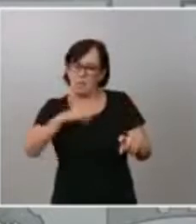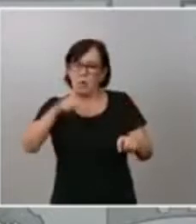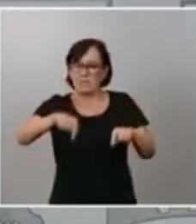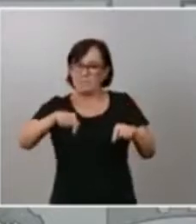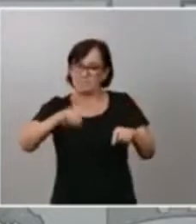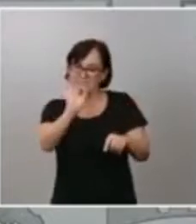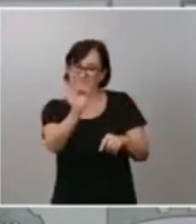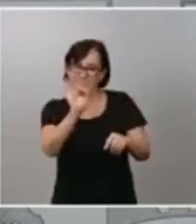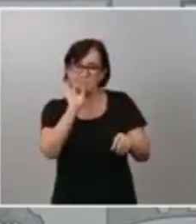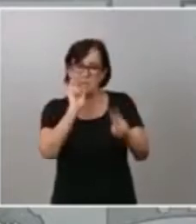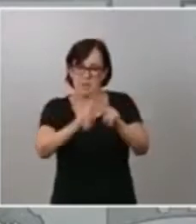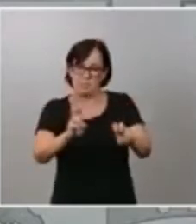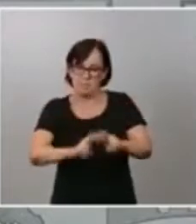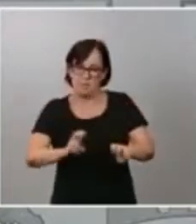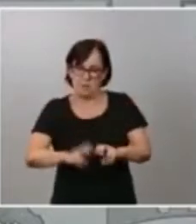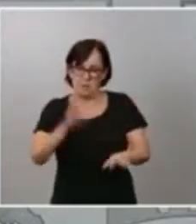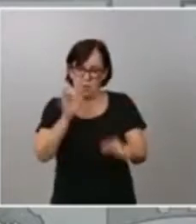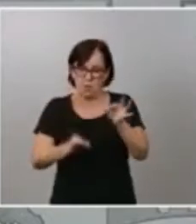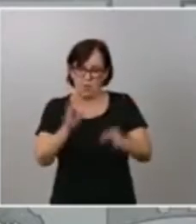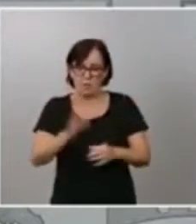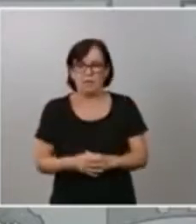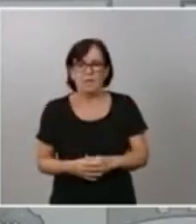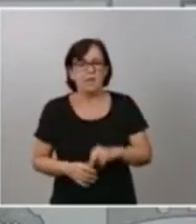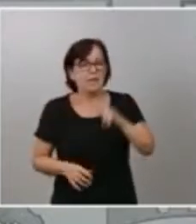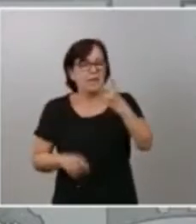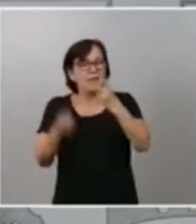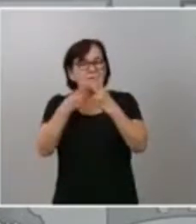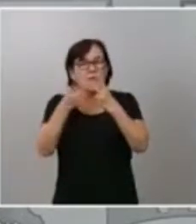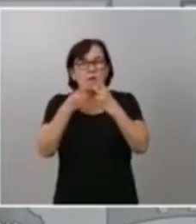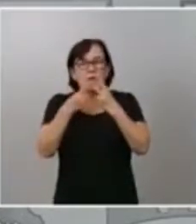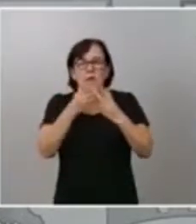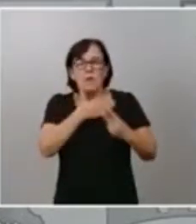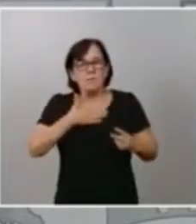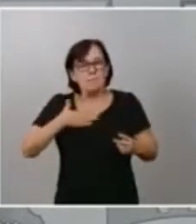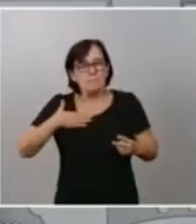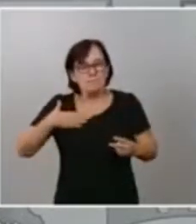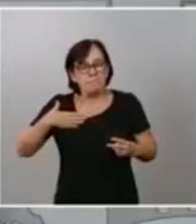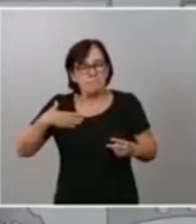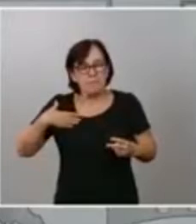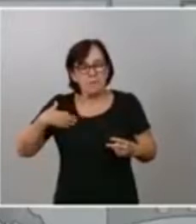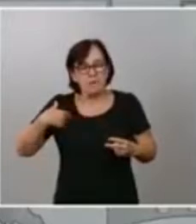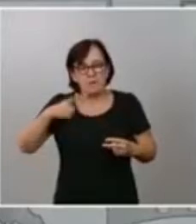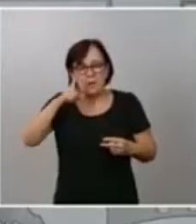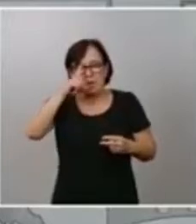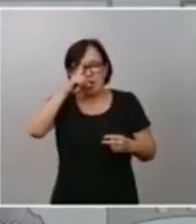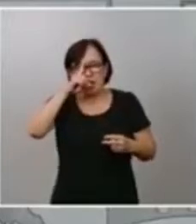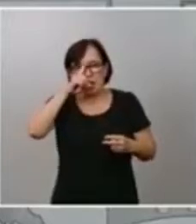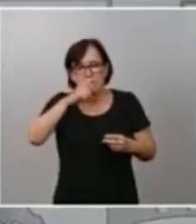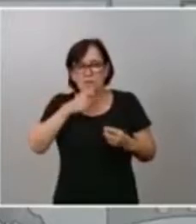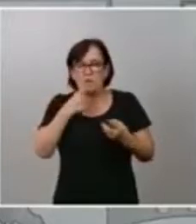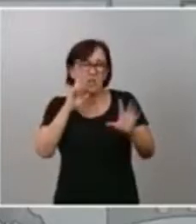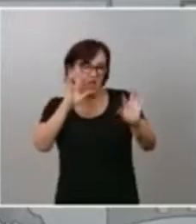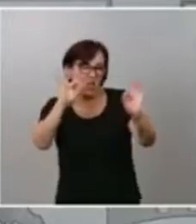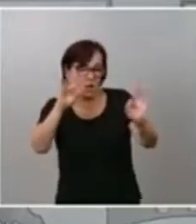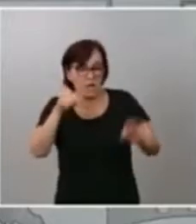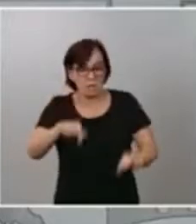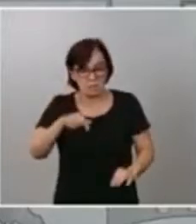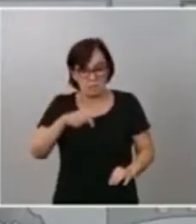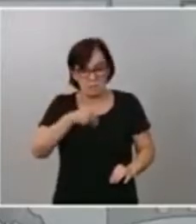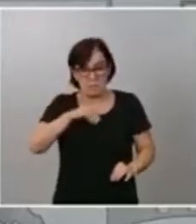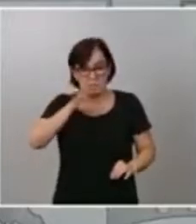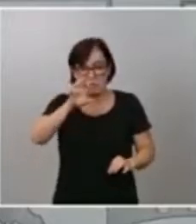judicial. En segundo lugar, me gustaría recordar algo que parece obvio. En este país ha habido casos